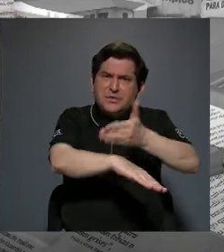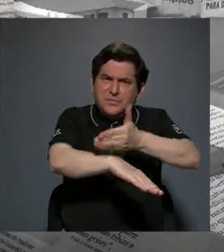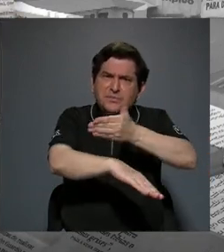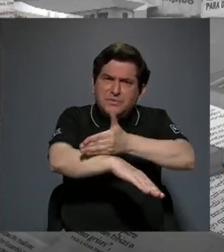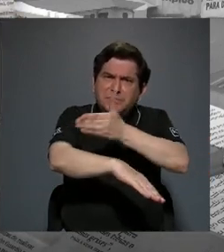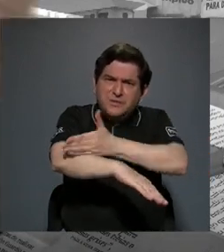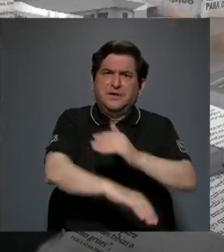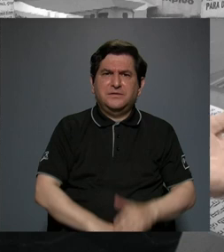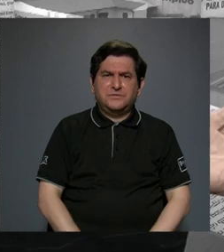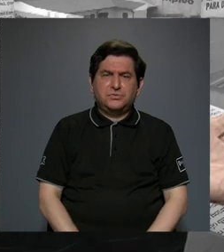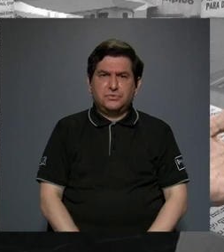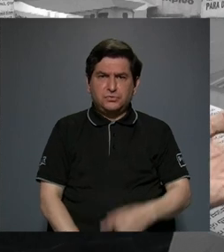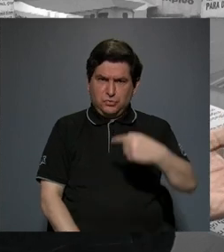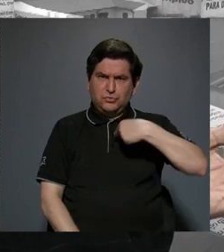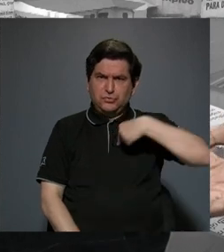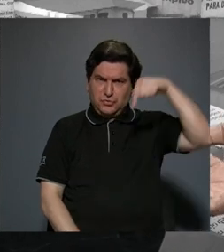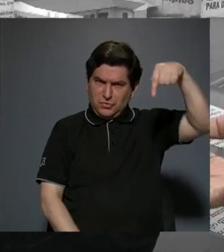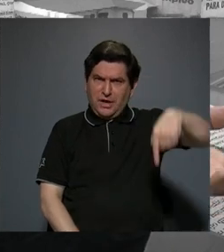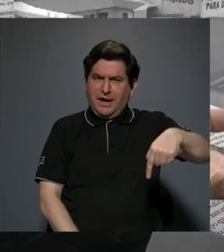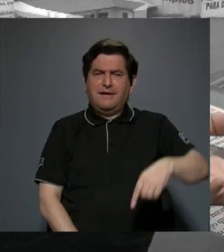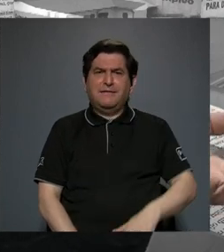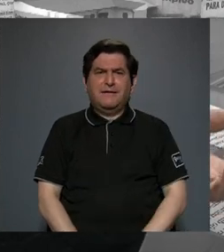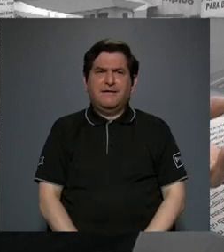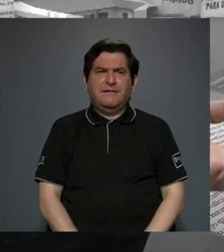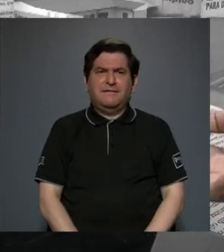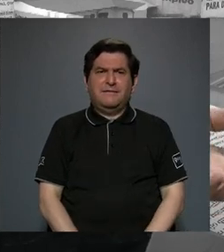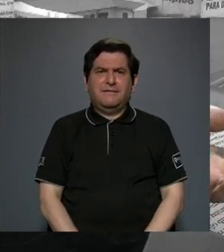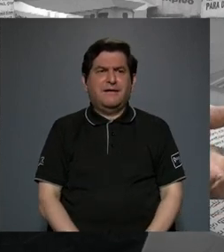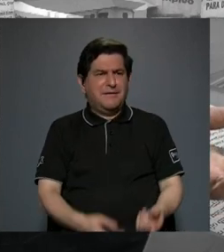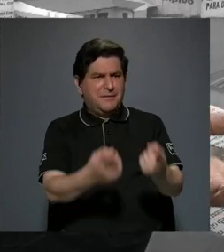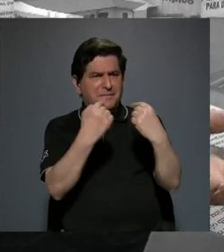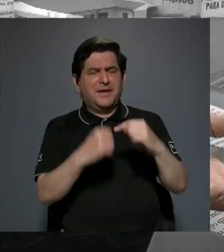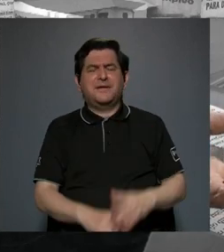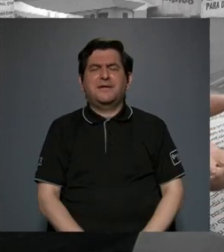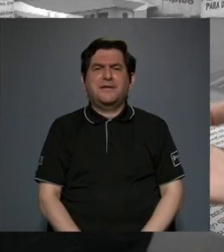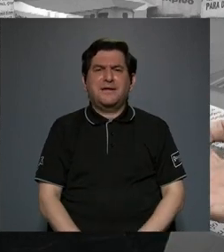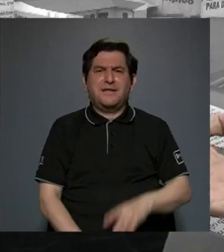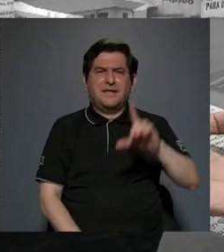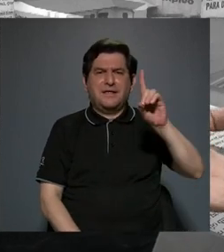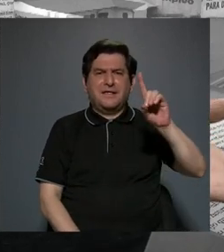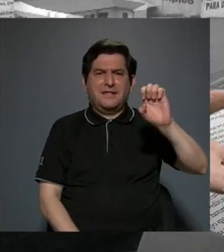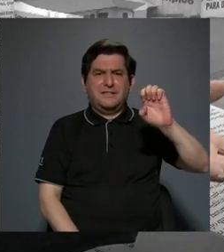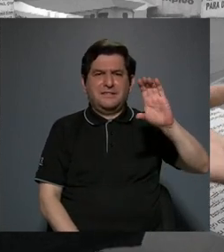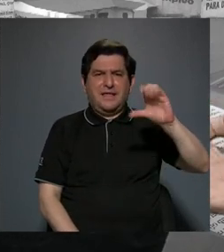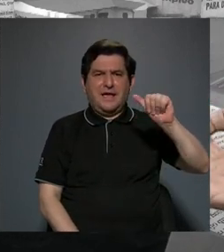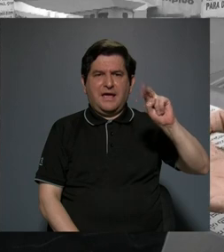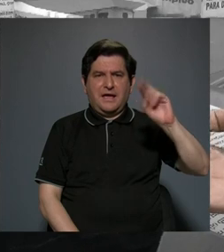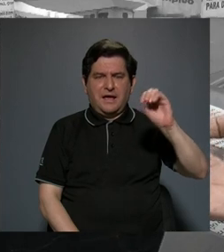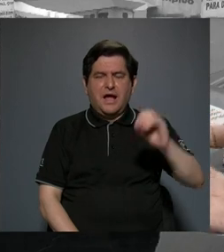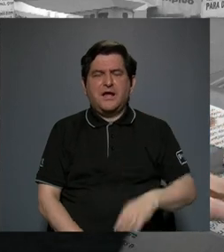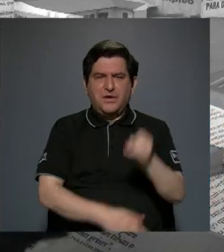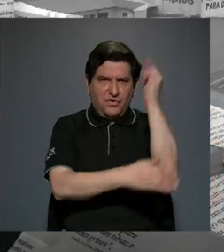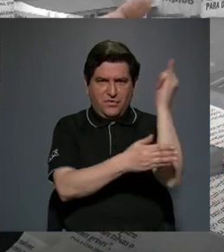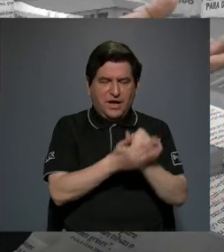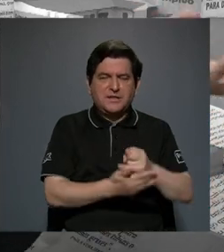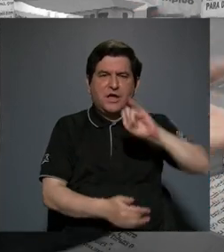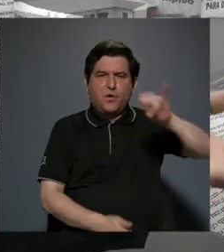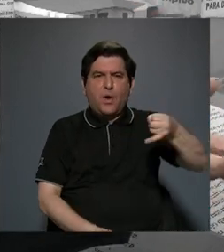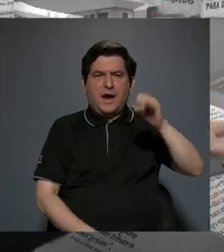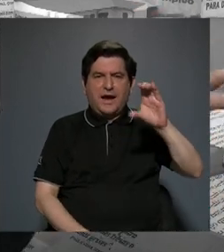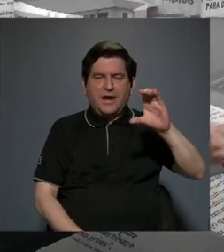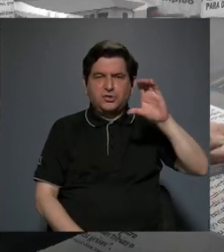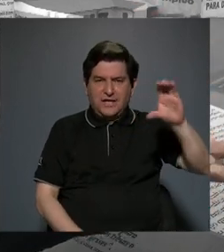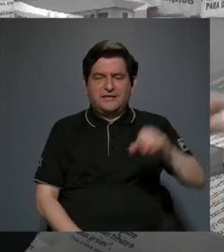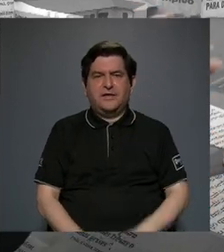bueno yo he tenido aquí al decano de artes a don Juan Carlos Calderón y he tenido